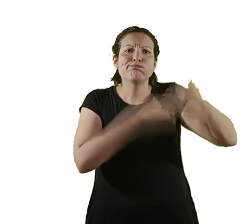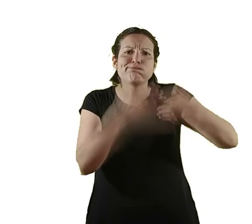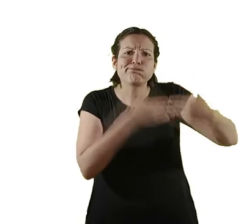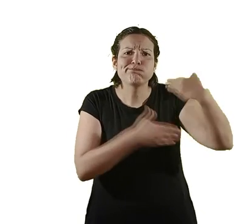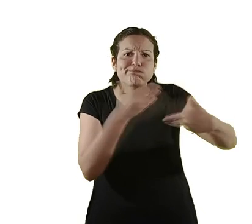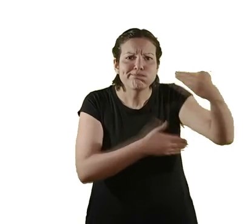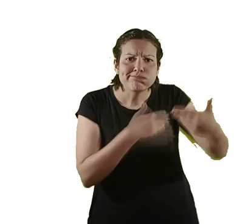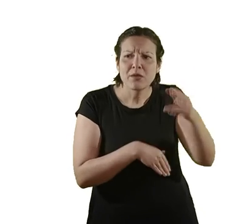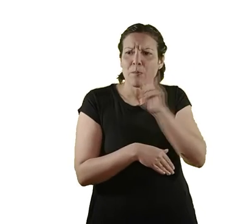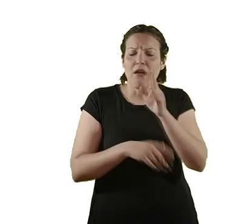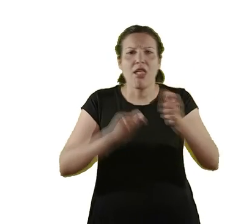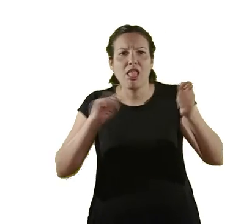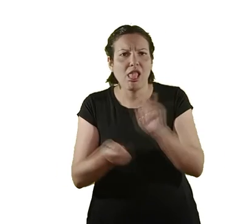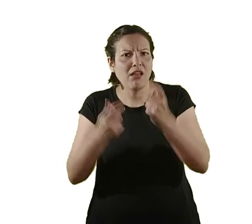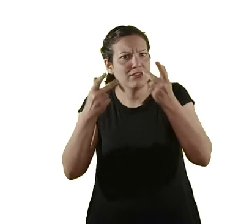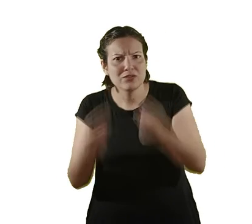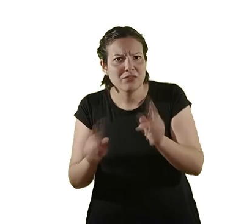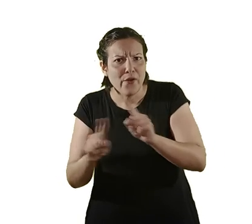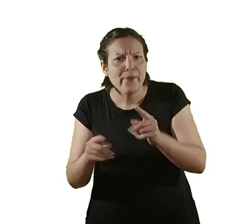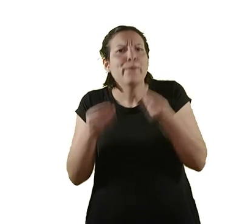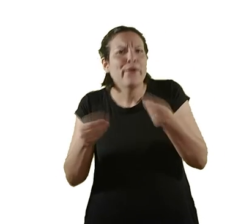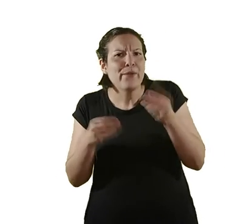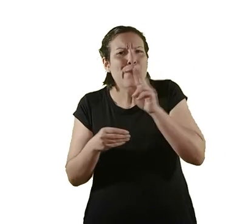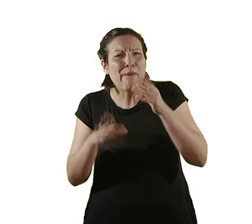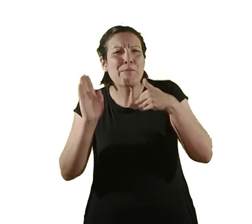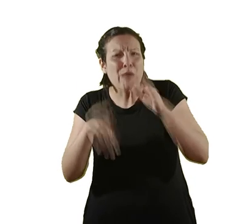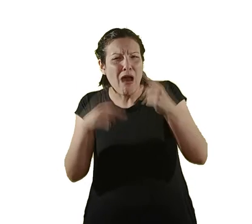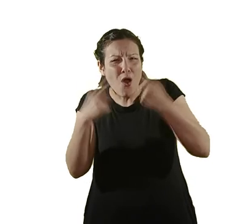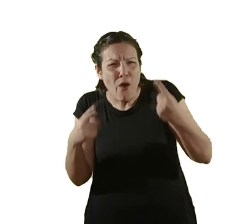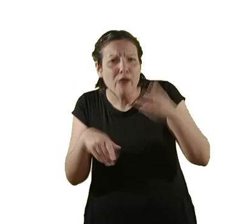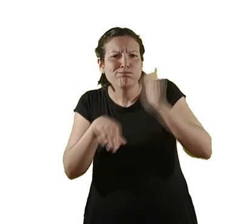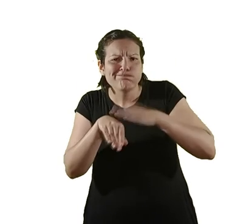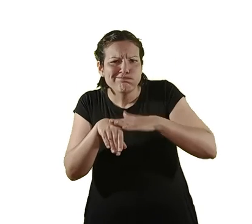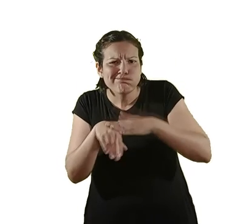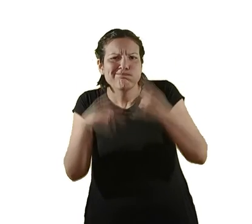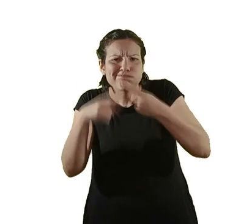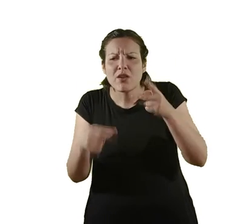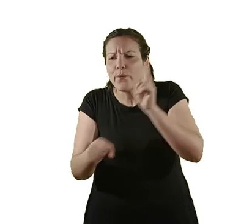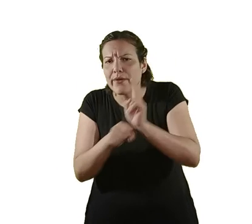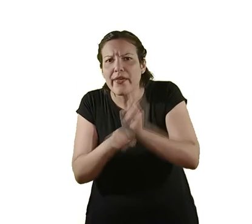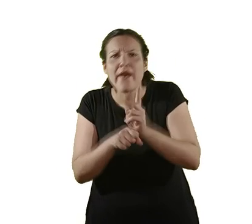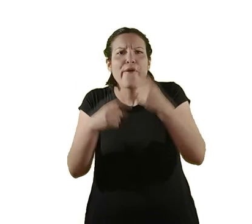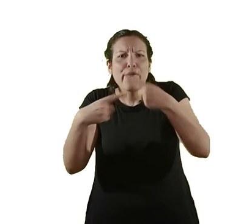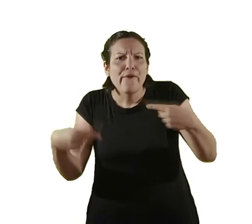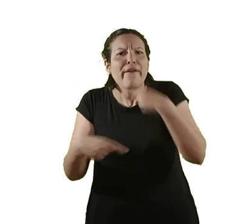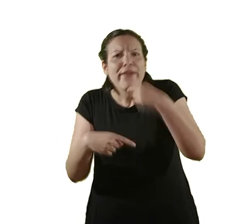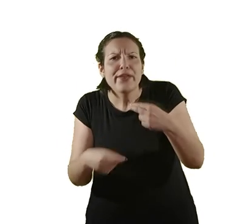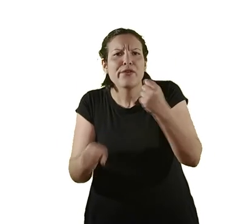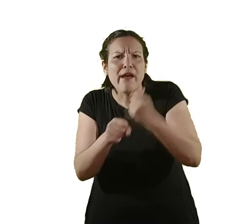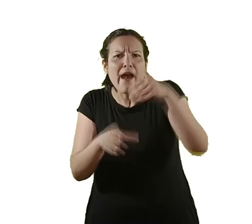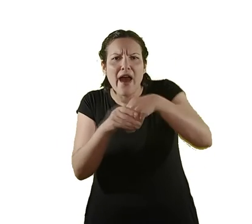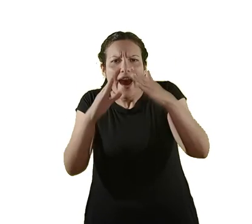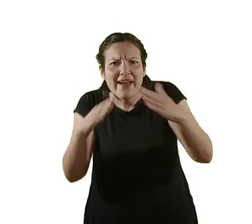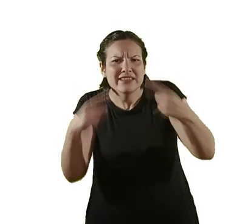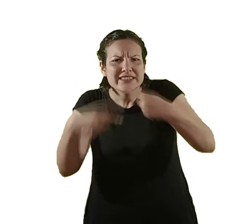antes y las mujeres no. Y eso es porque las mujeres nos hacemos más cargo de alguna de esas tareas de cuidado, de trabajo doméstico no remunerado. Entonces,